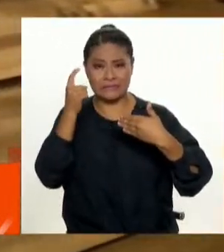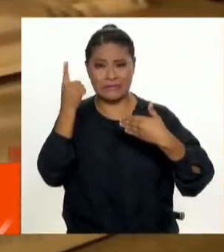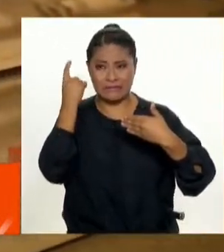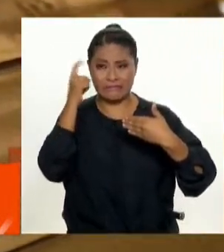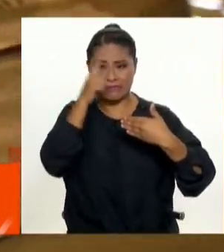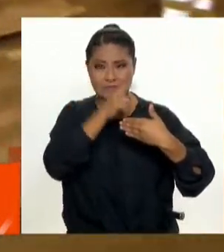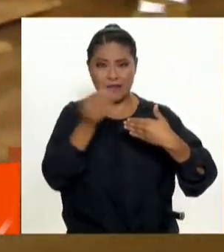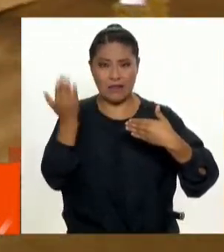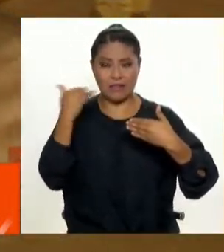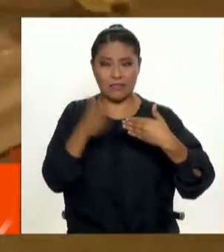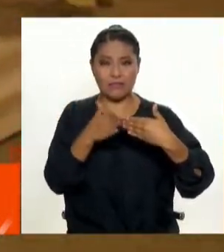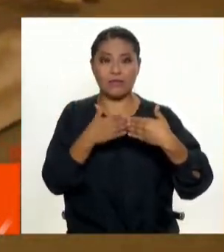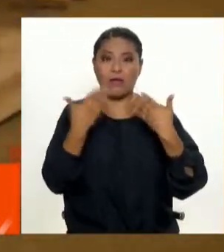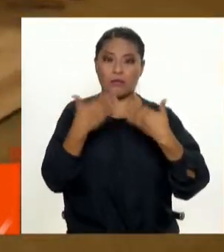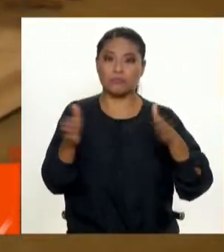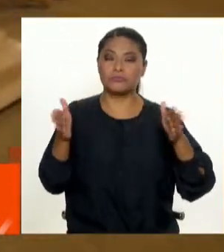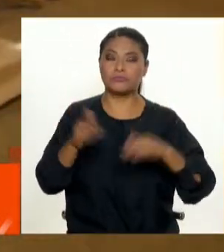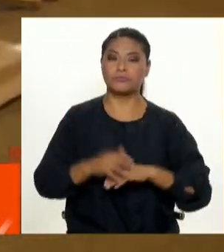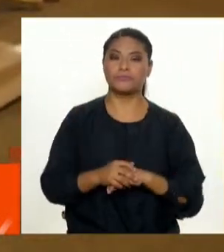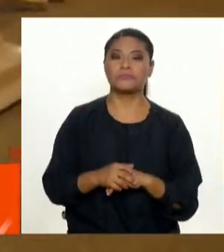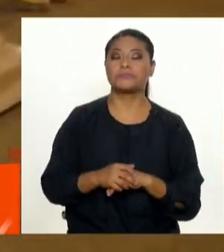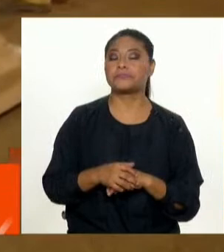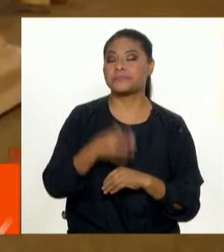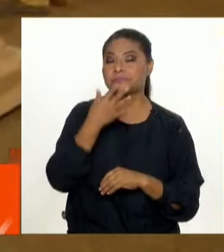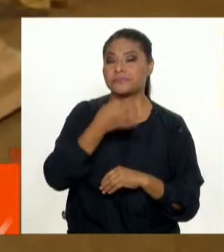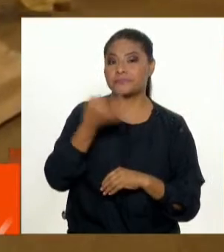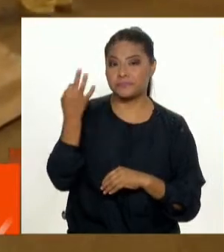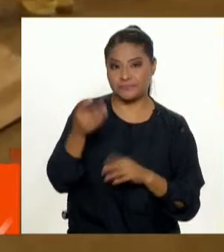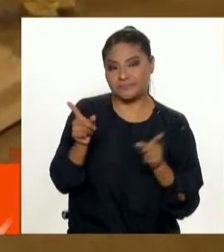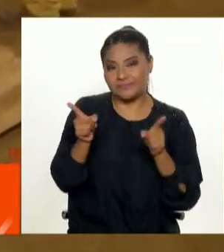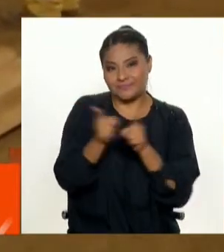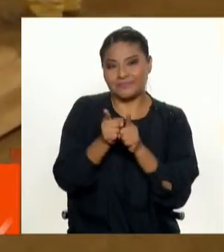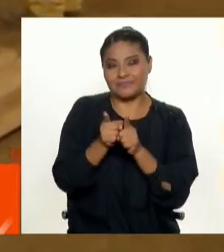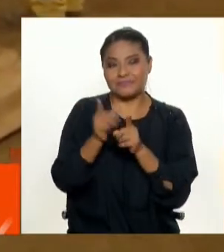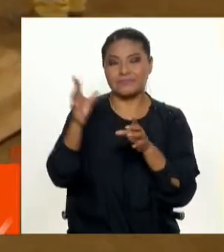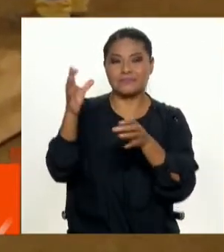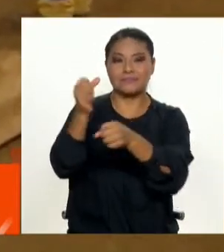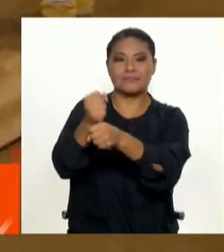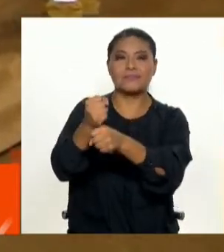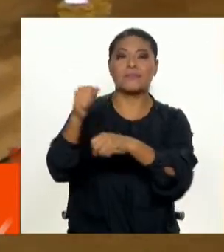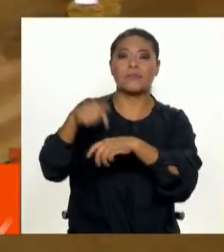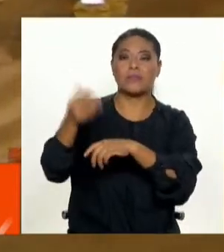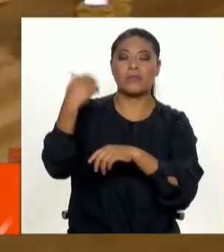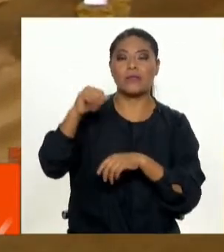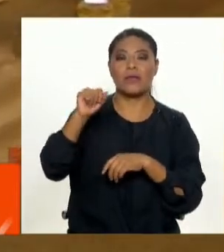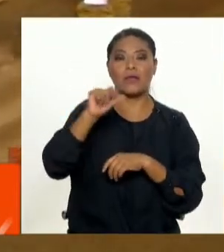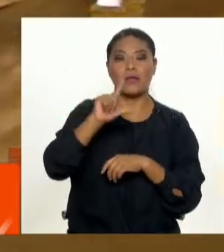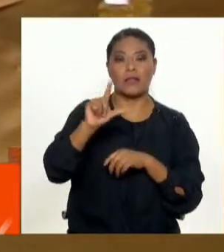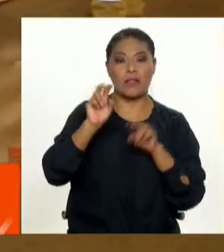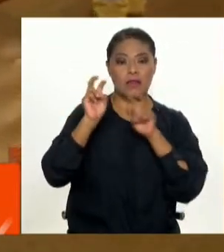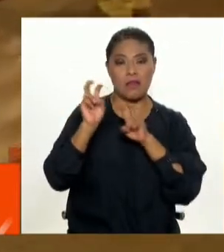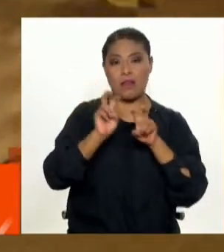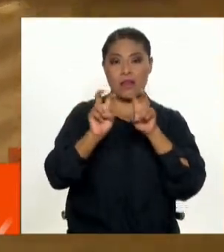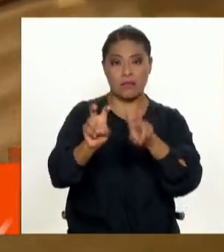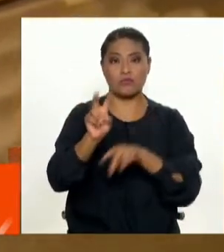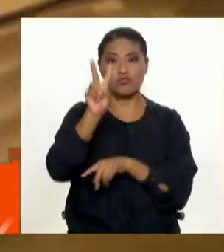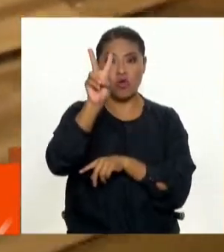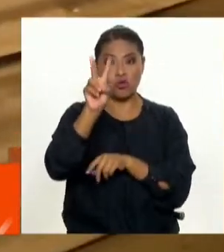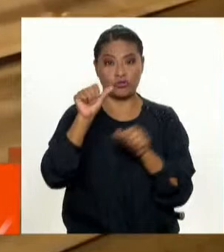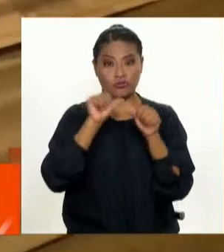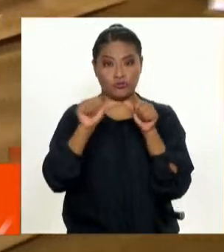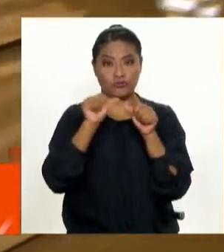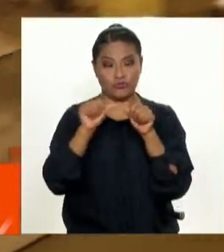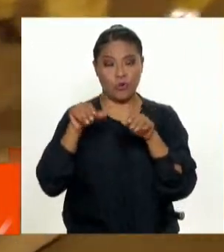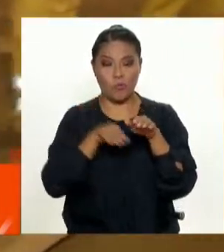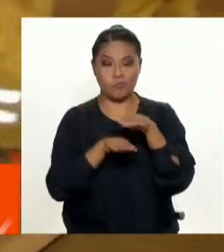realizando estas obras. Hay que decir, y con esto vamos concluyendo, que la línea dos del Metro de Lima es una obra de gran